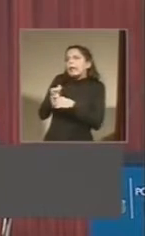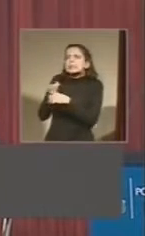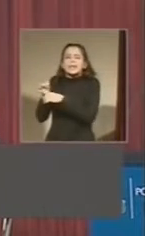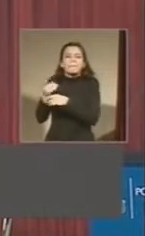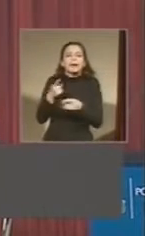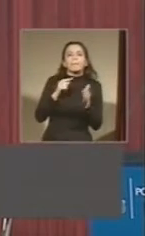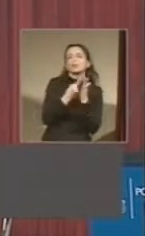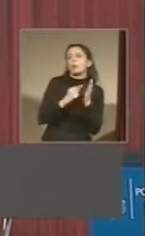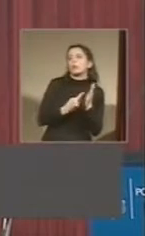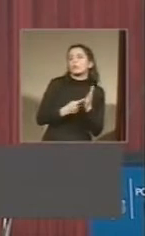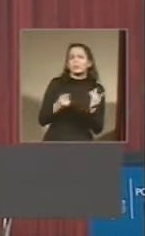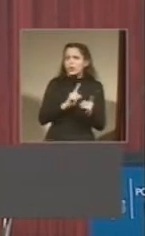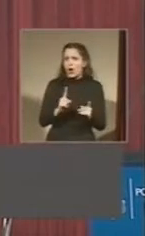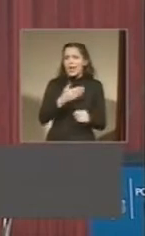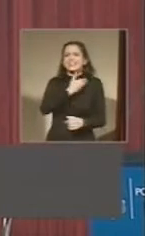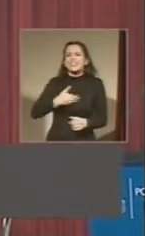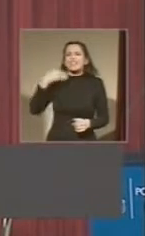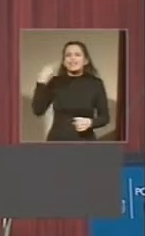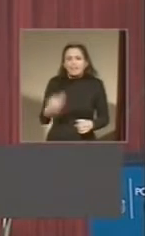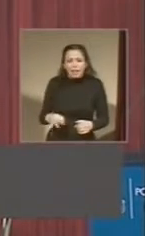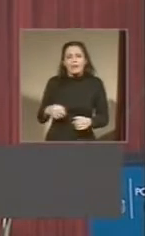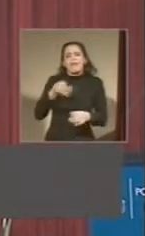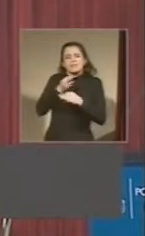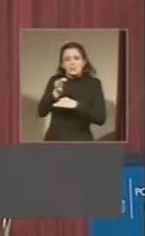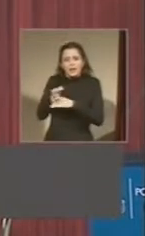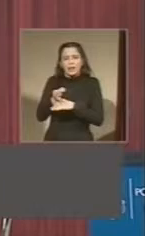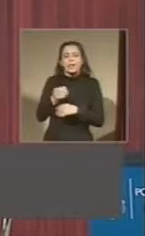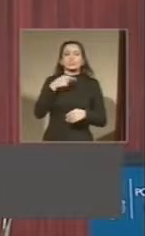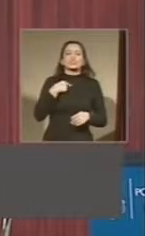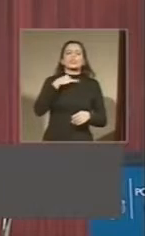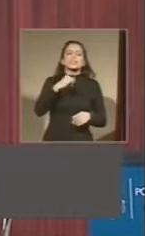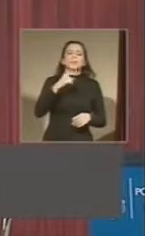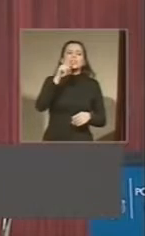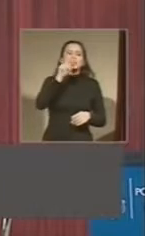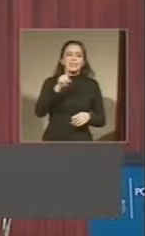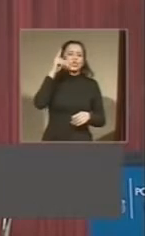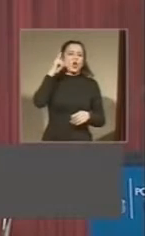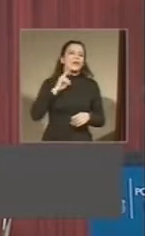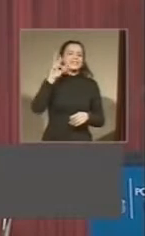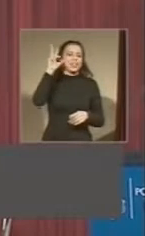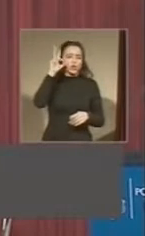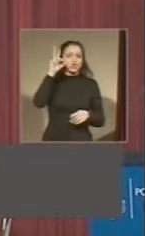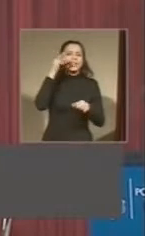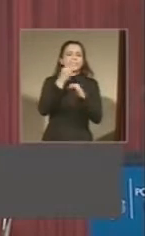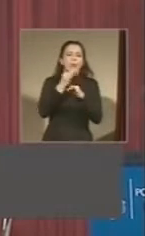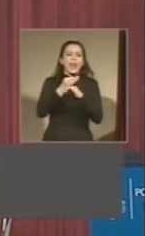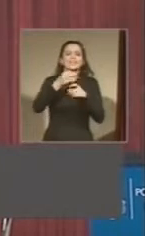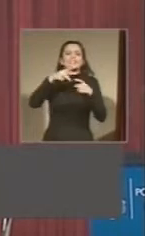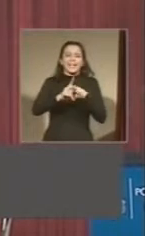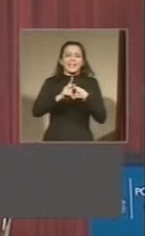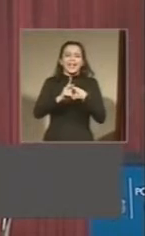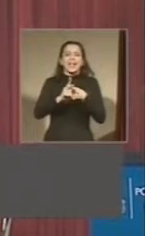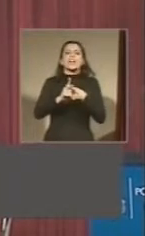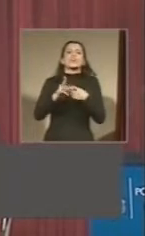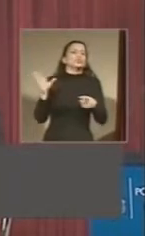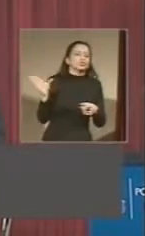Este es nuestro compromiso con la docencia. 198 escuelas técnicas perfectamente equipadas en la provincia de Córdoba en cuatro años. Eso es un